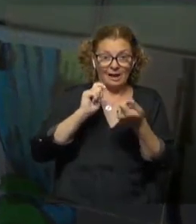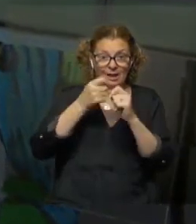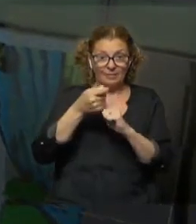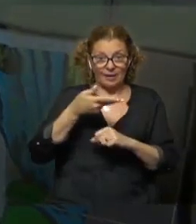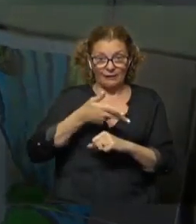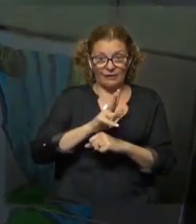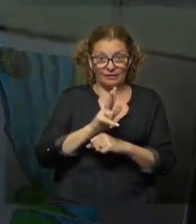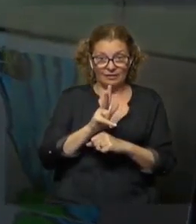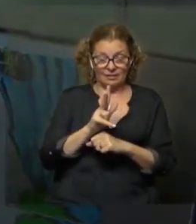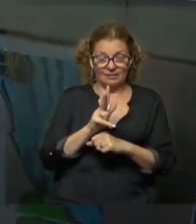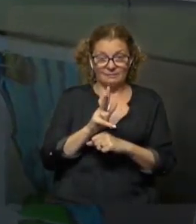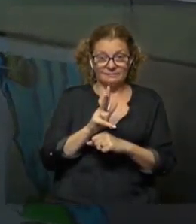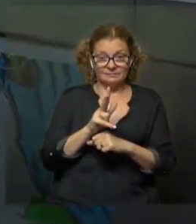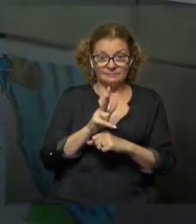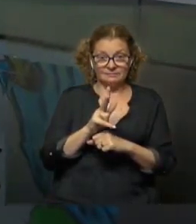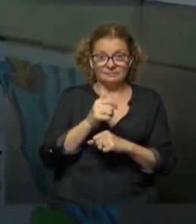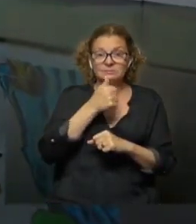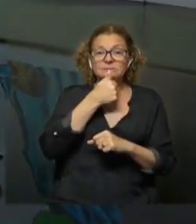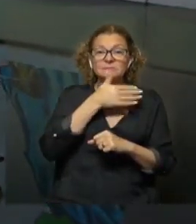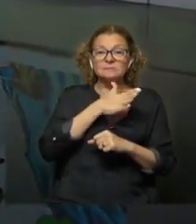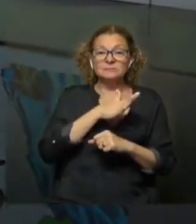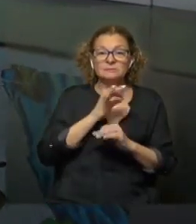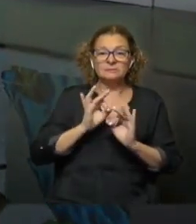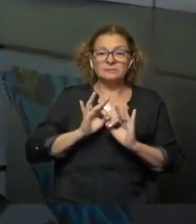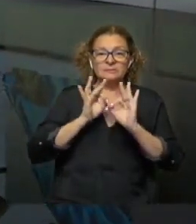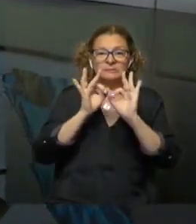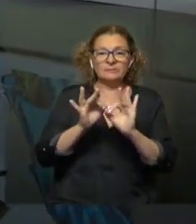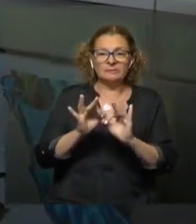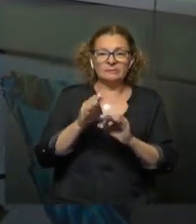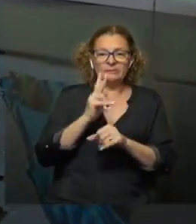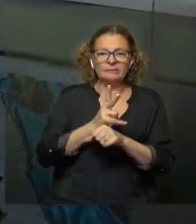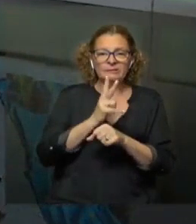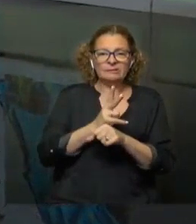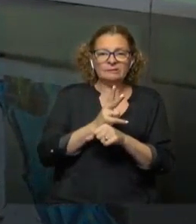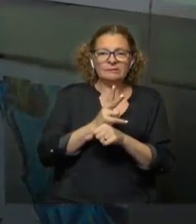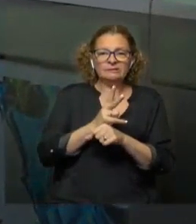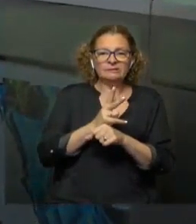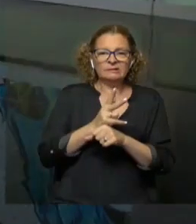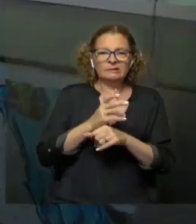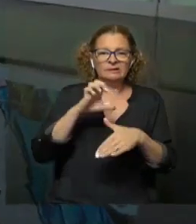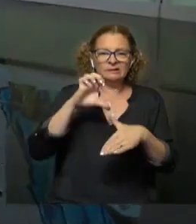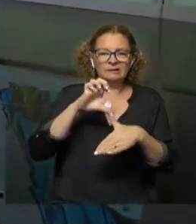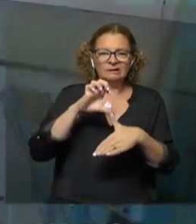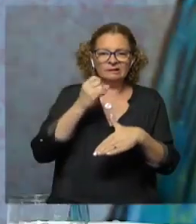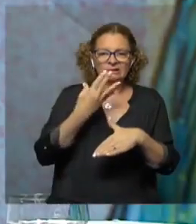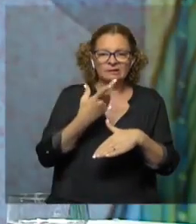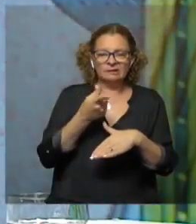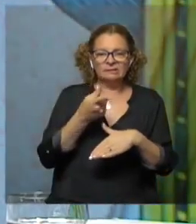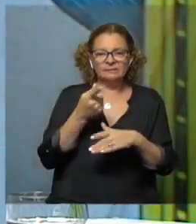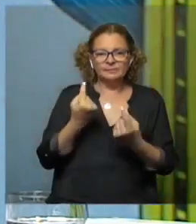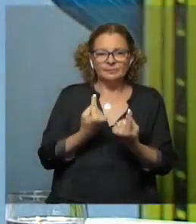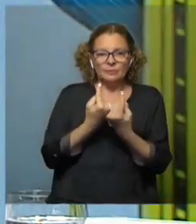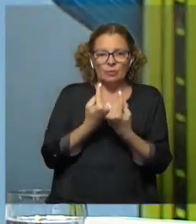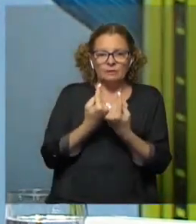en lo que es la historia de la llegada de los humanos a América del Sur, porque no se